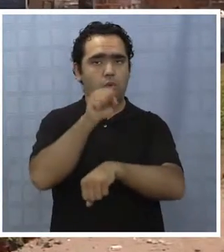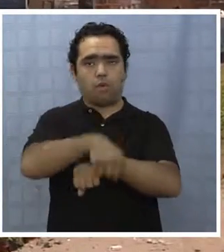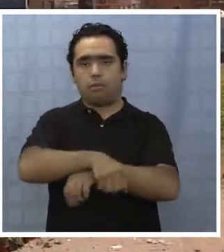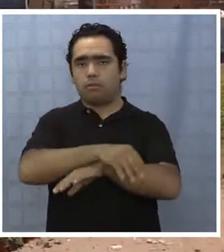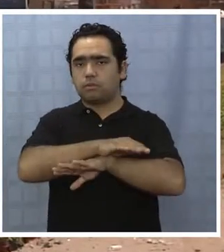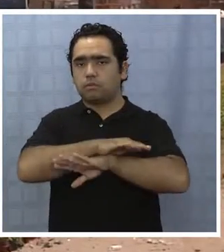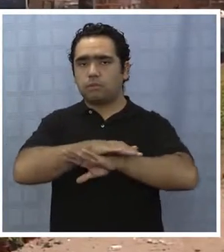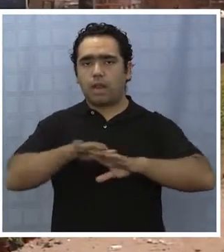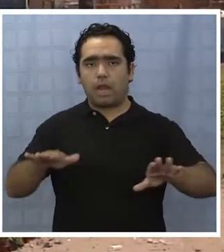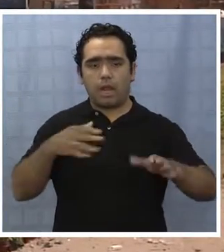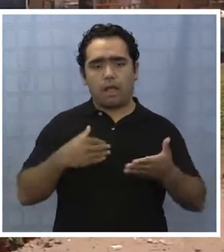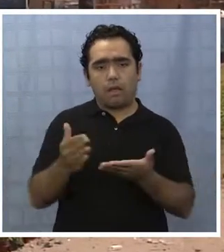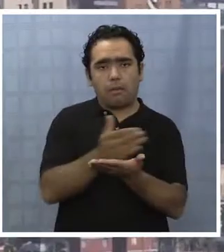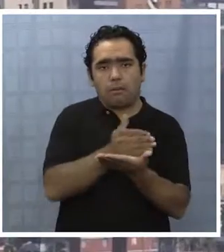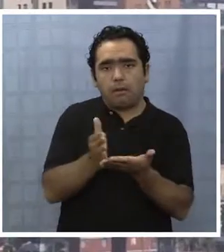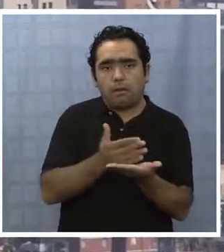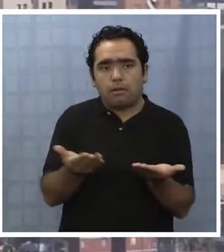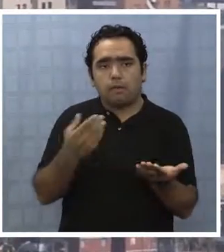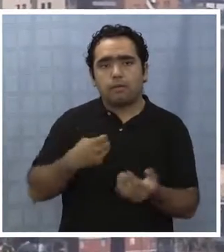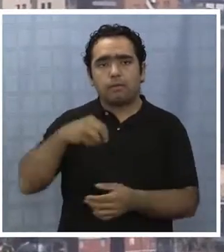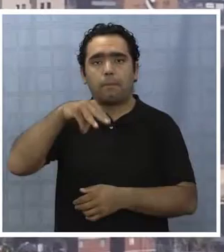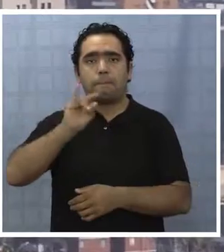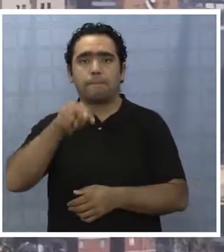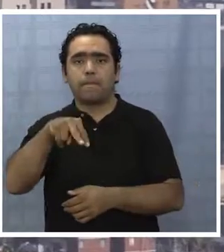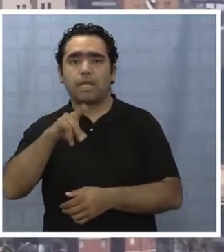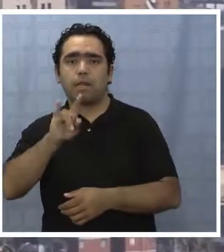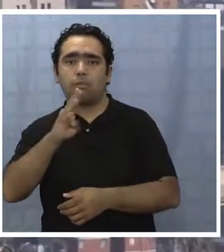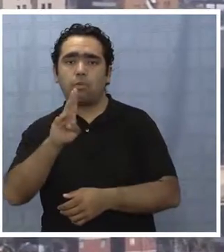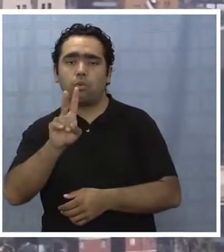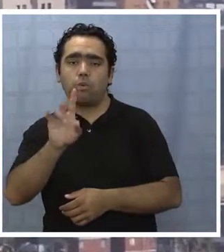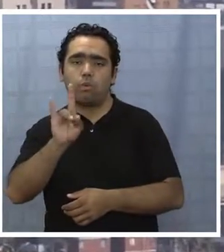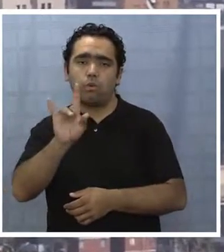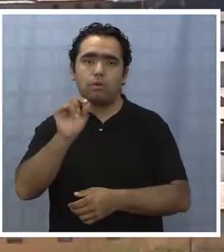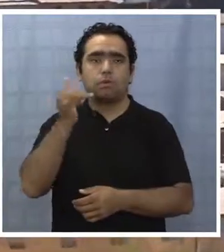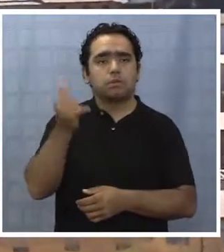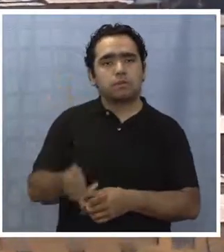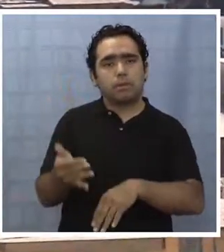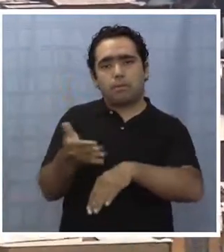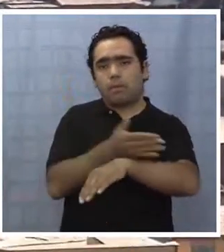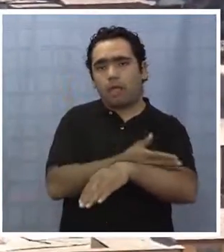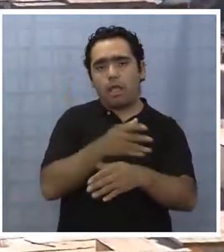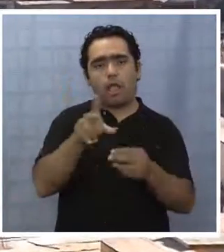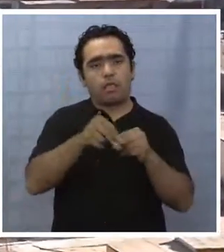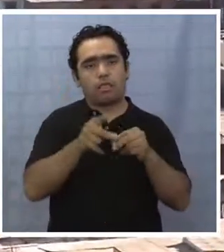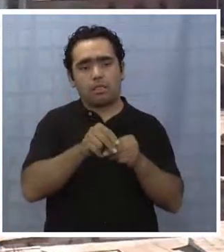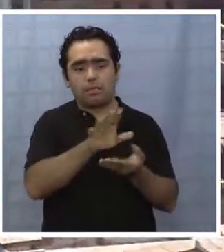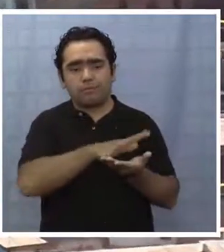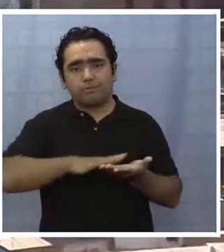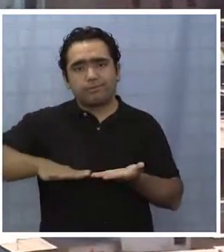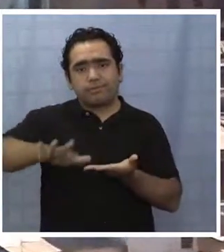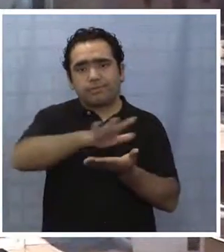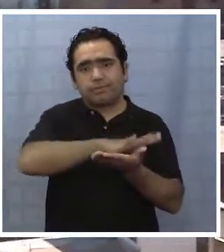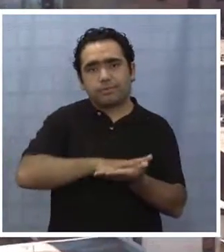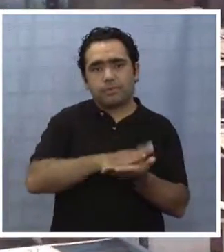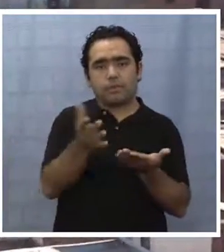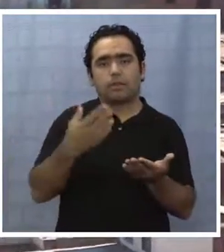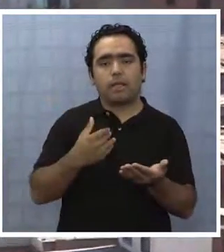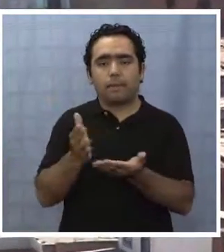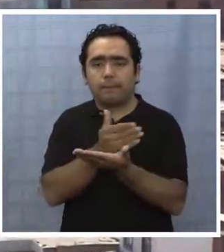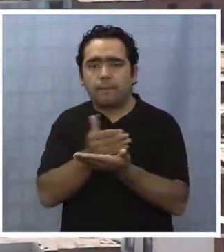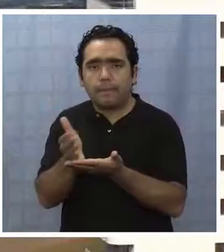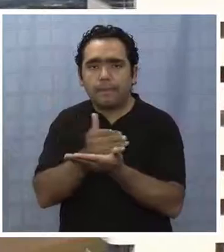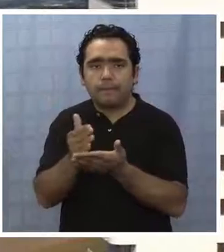nuevo plan regulador comunal, el MIMBU contará con el Plan Regulador Intercomunal Costero como único instrumento de planificación